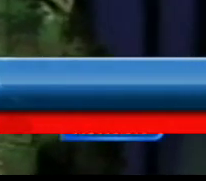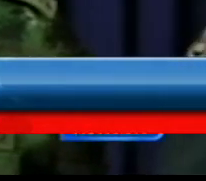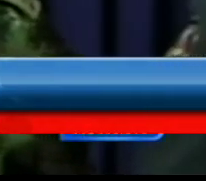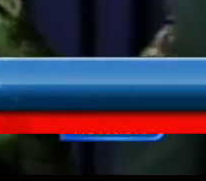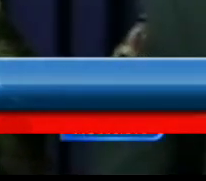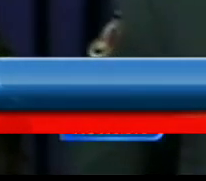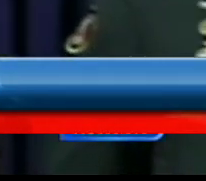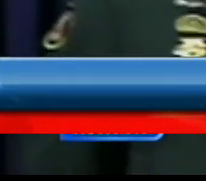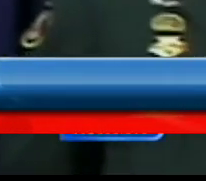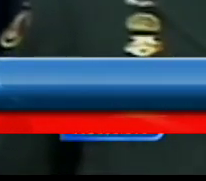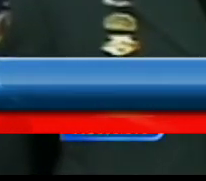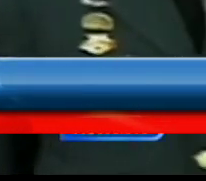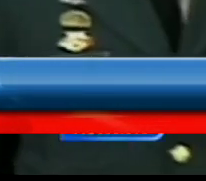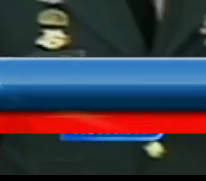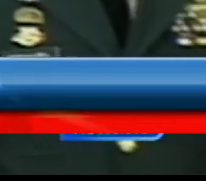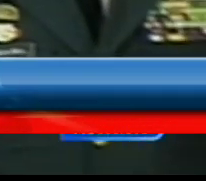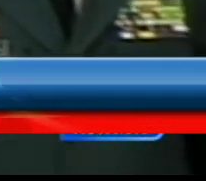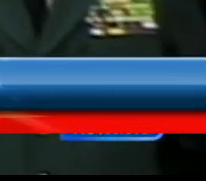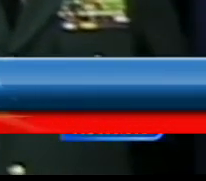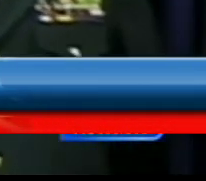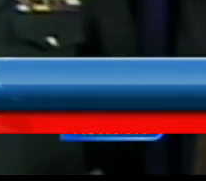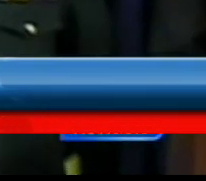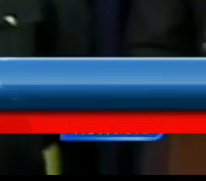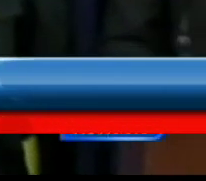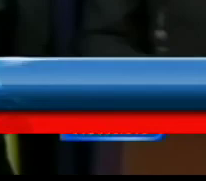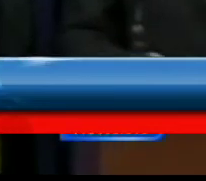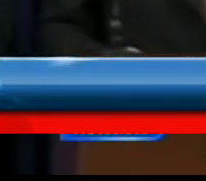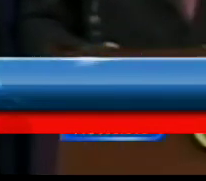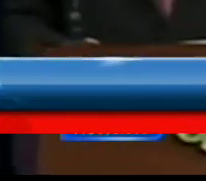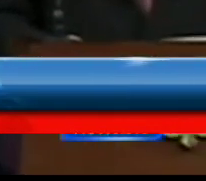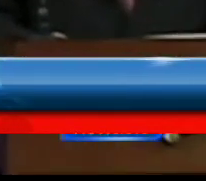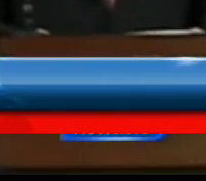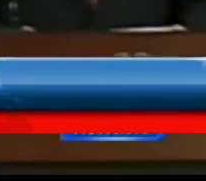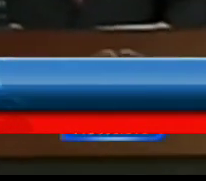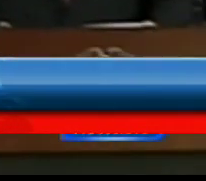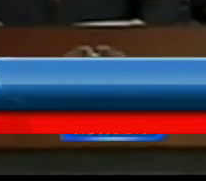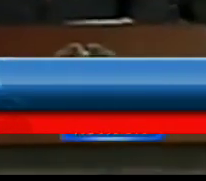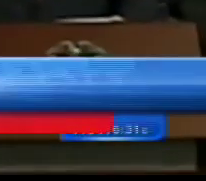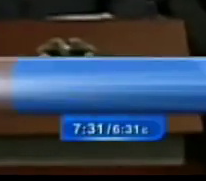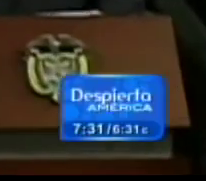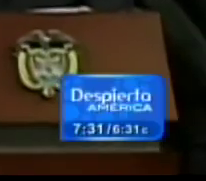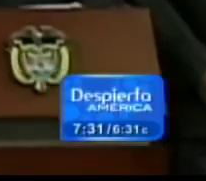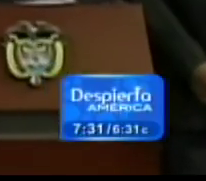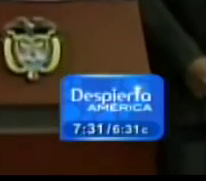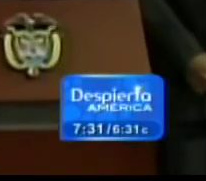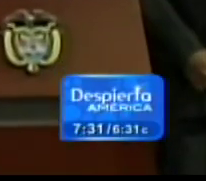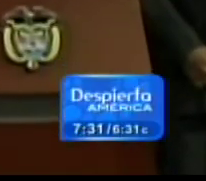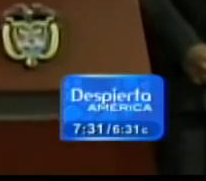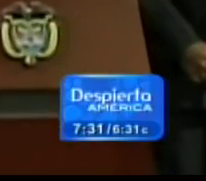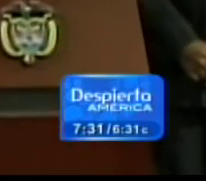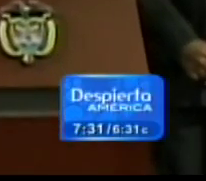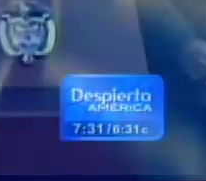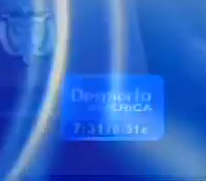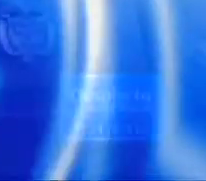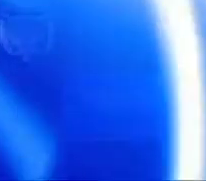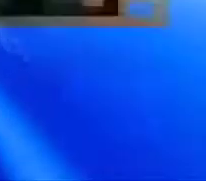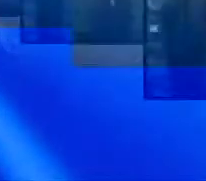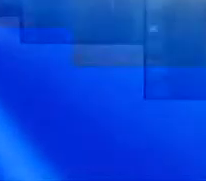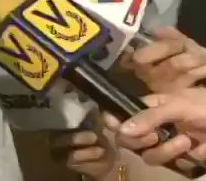Diálogo congelado, secuestro de general pone en jaque proceso de paz entre el gobierno colombiano y las FARC.